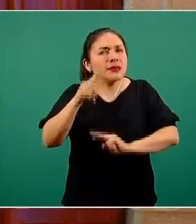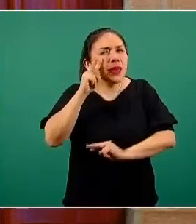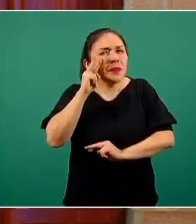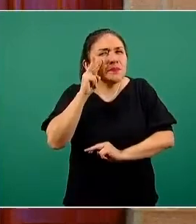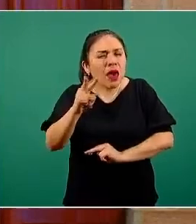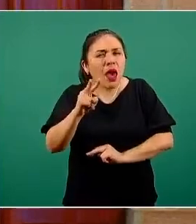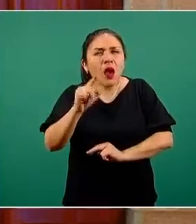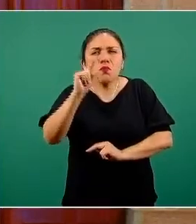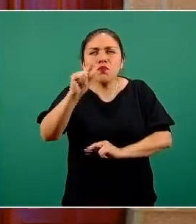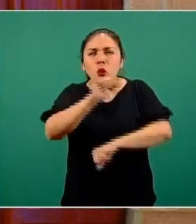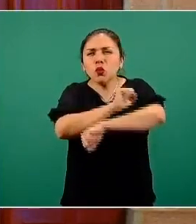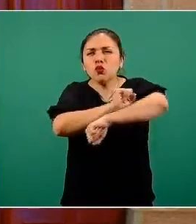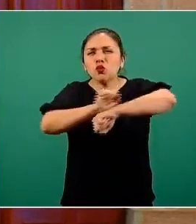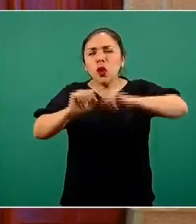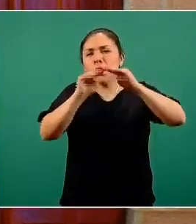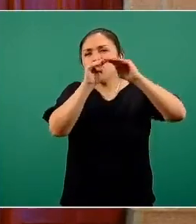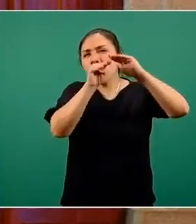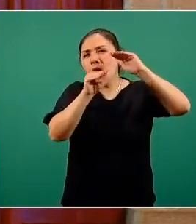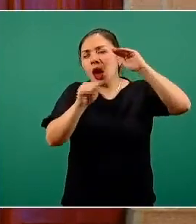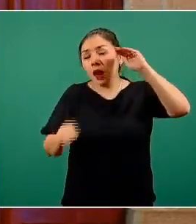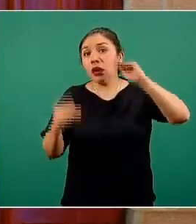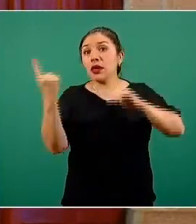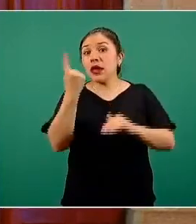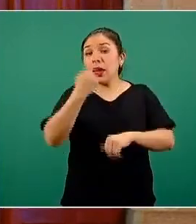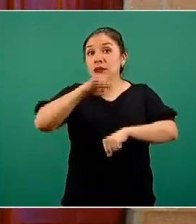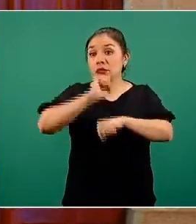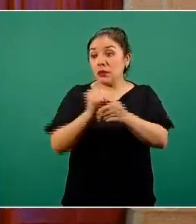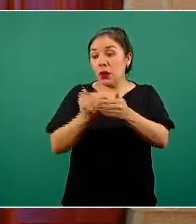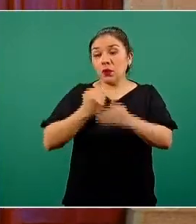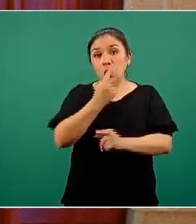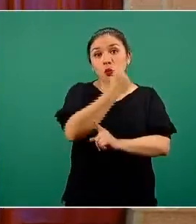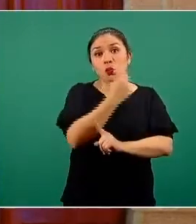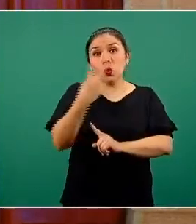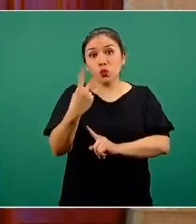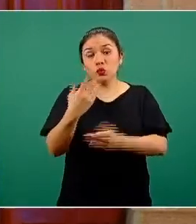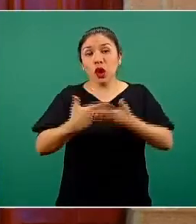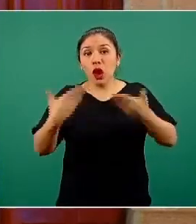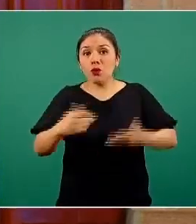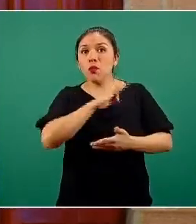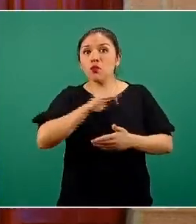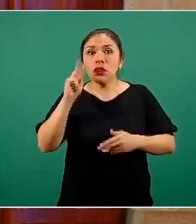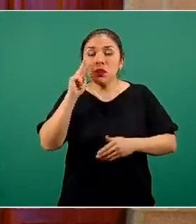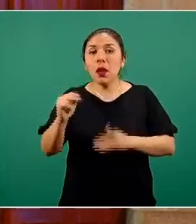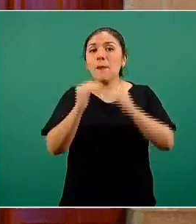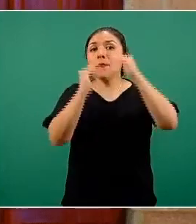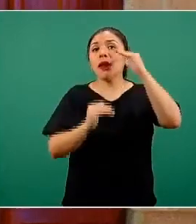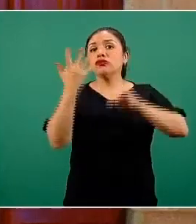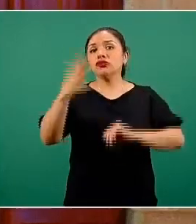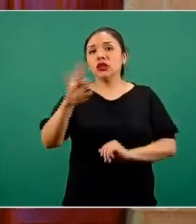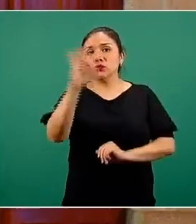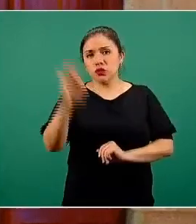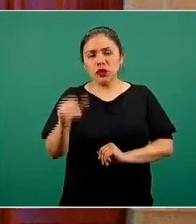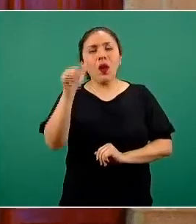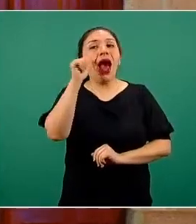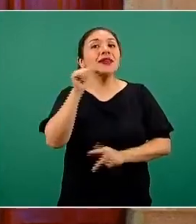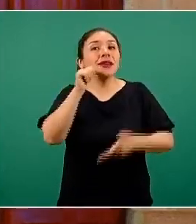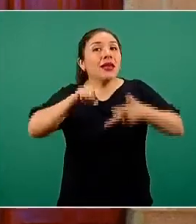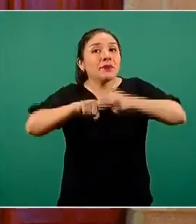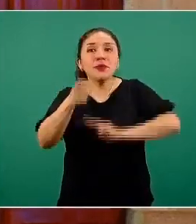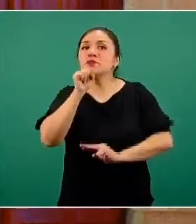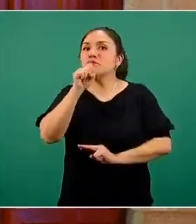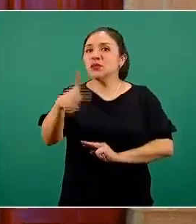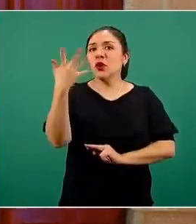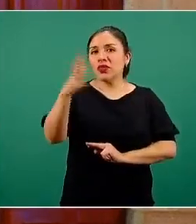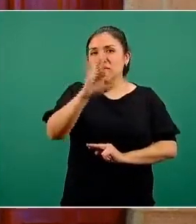descenso que para el comparativo de la semana uno y dos es precisamente de un menos 10%. Ayer abrimos con este menos